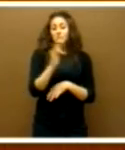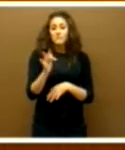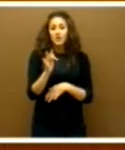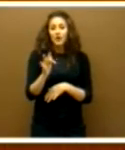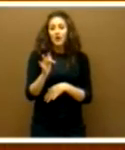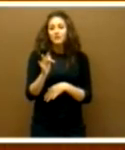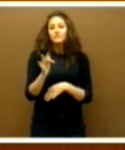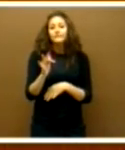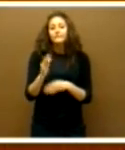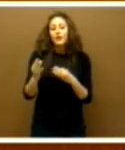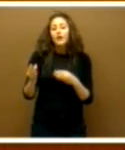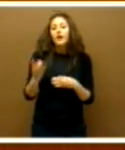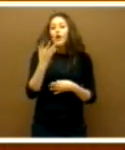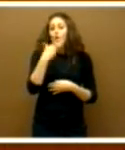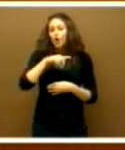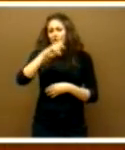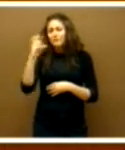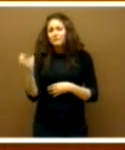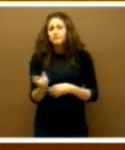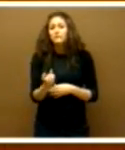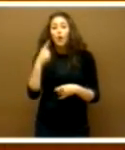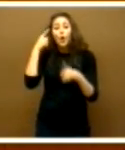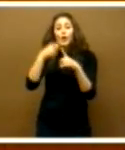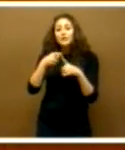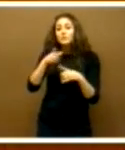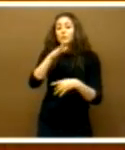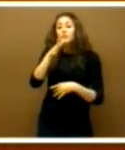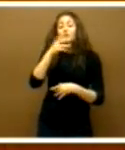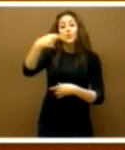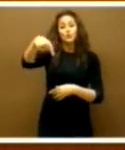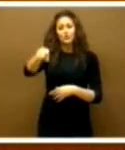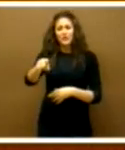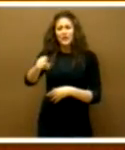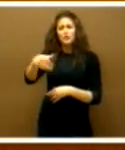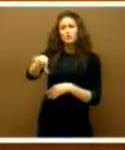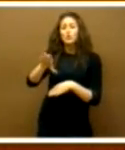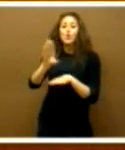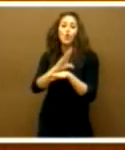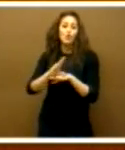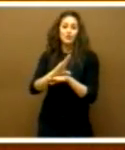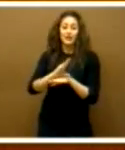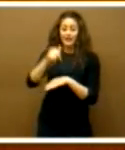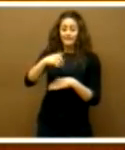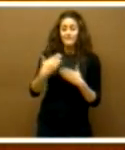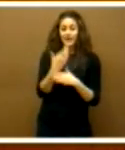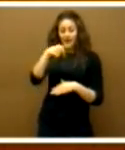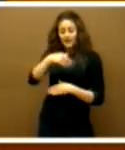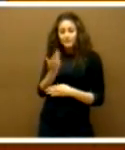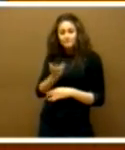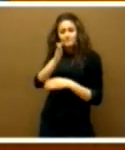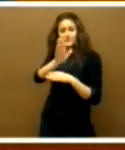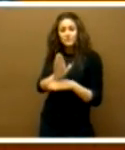colorines para ver y para captar el porqué usted y porqué su consejería presenta esta mañana aquí